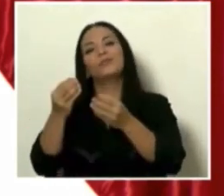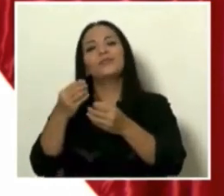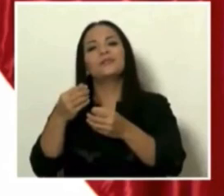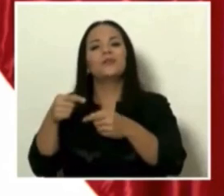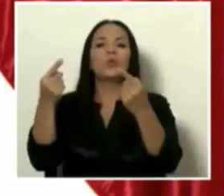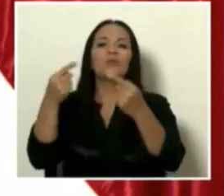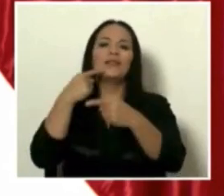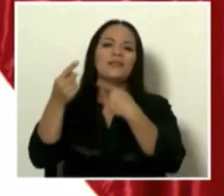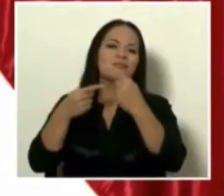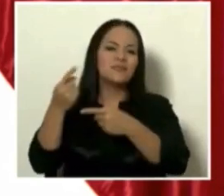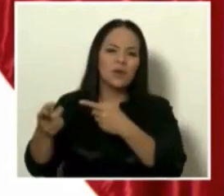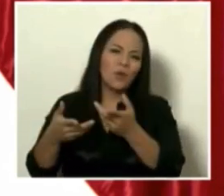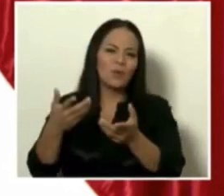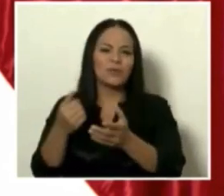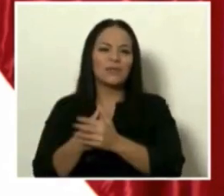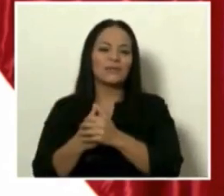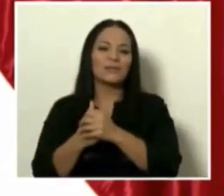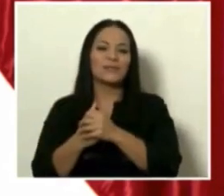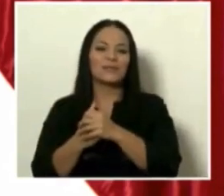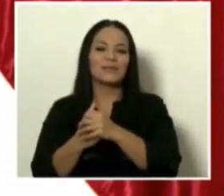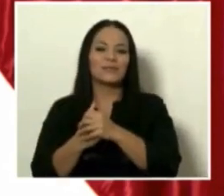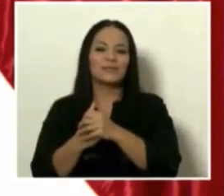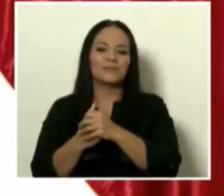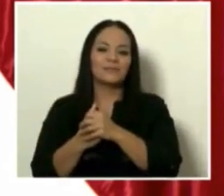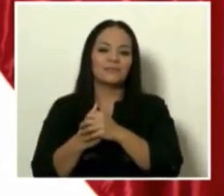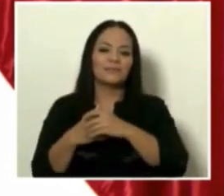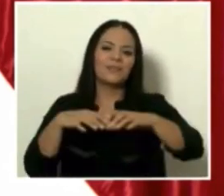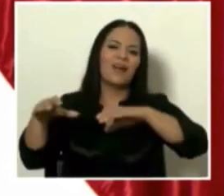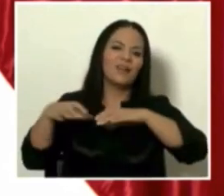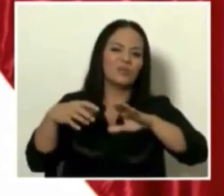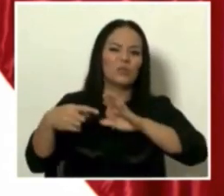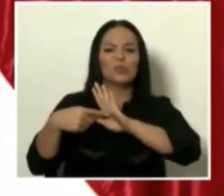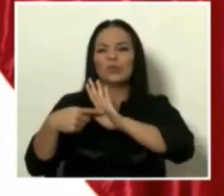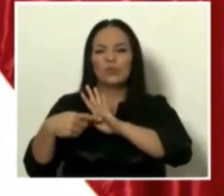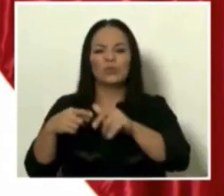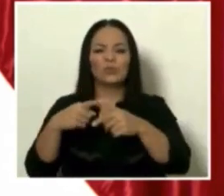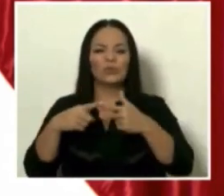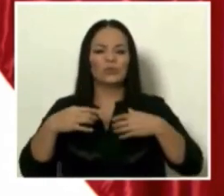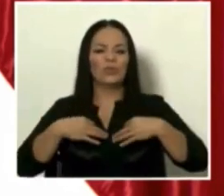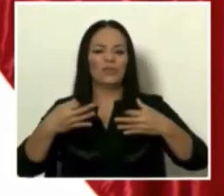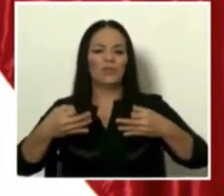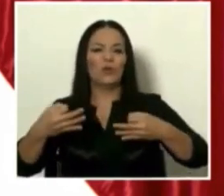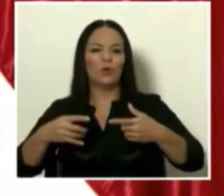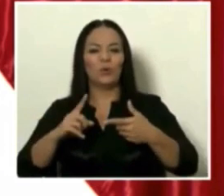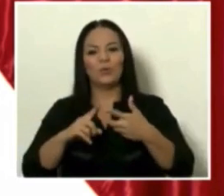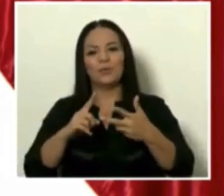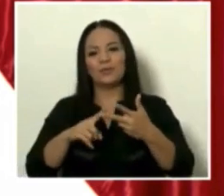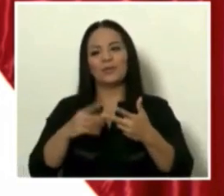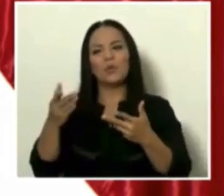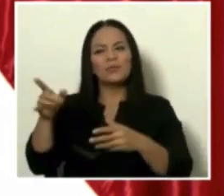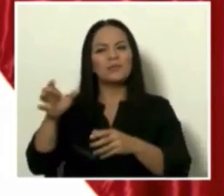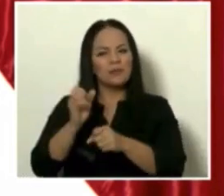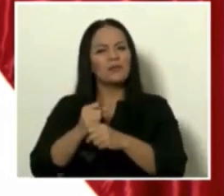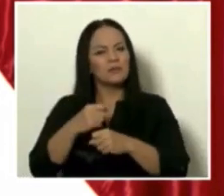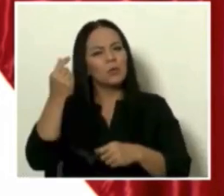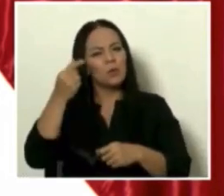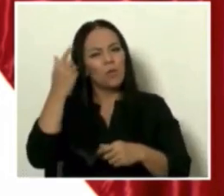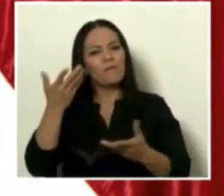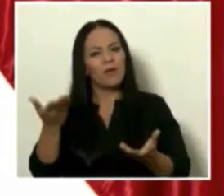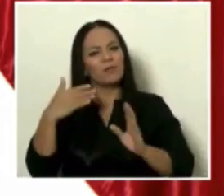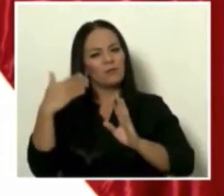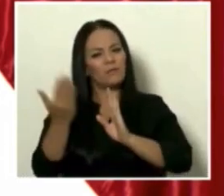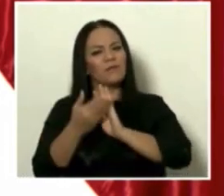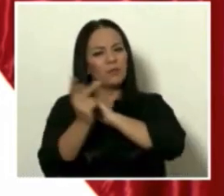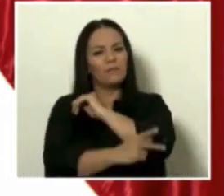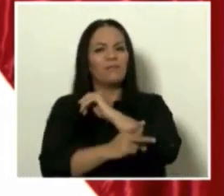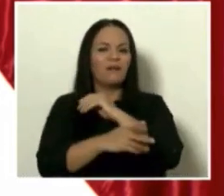actos, exhibicionistas, uniformes y lo que le hizo el gobierno y al país, ya no hace